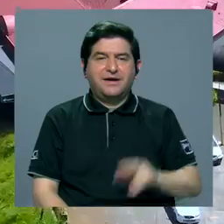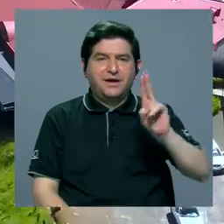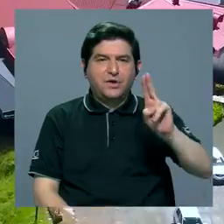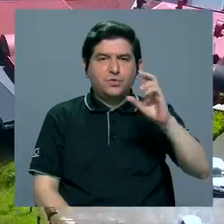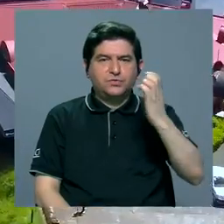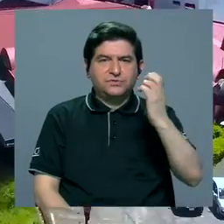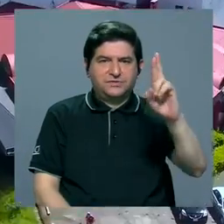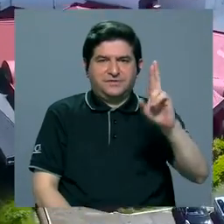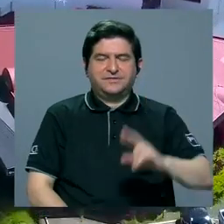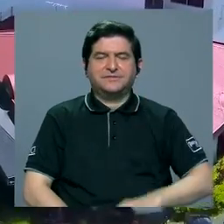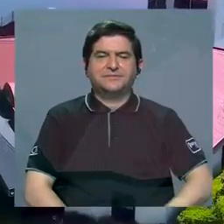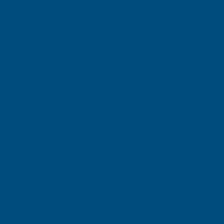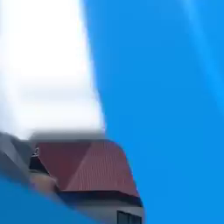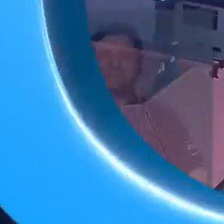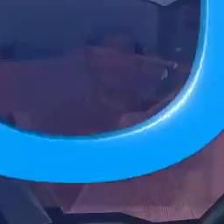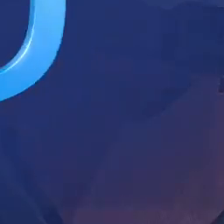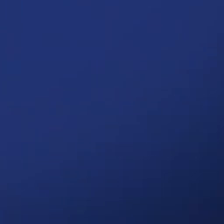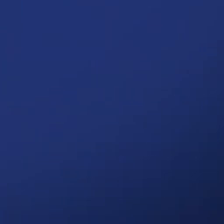Universidad de Costa Rica.